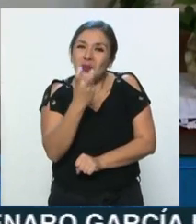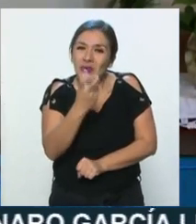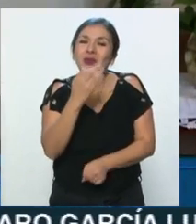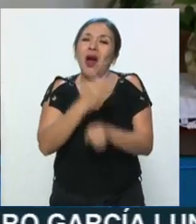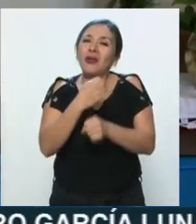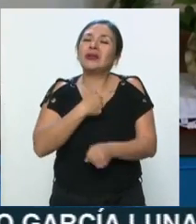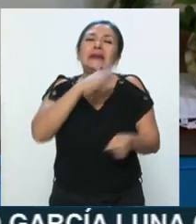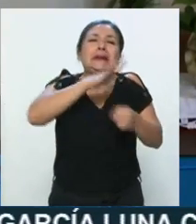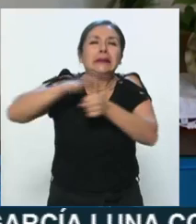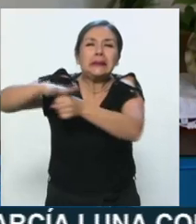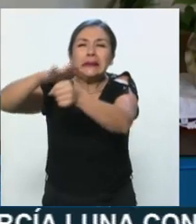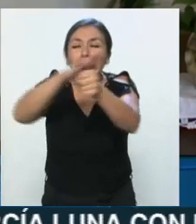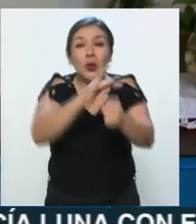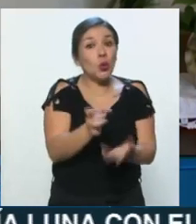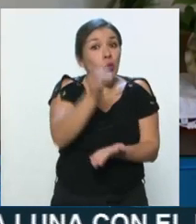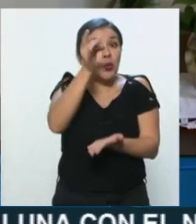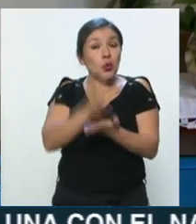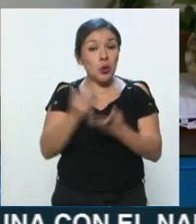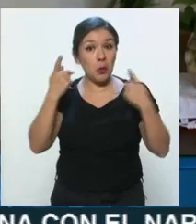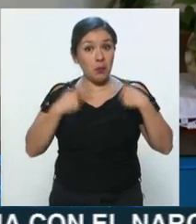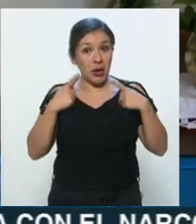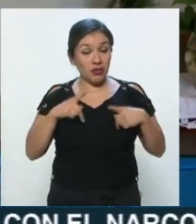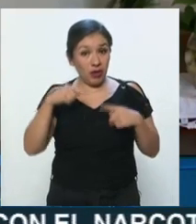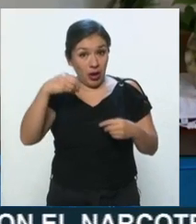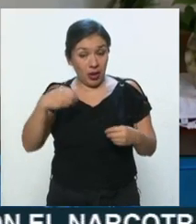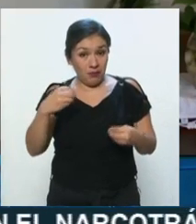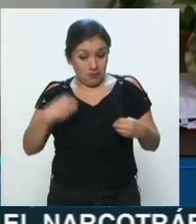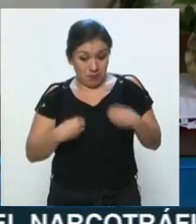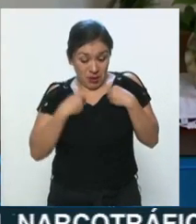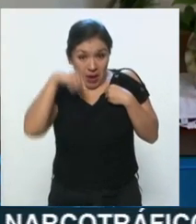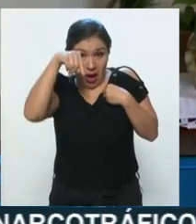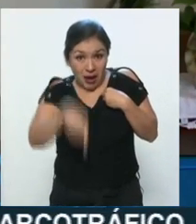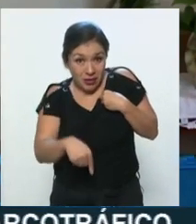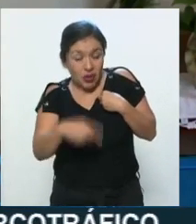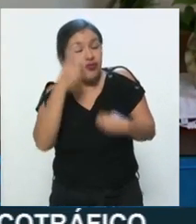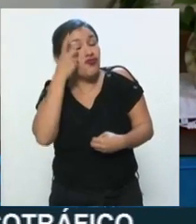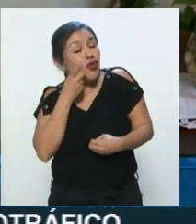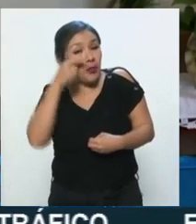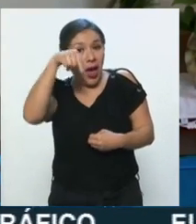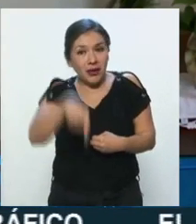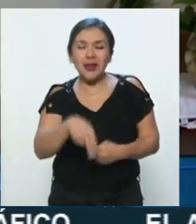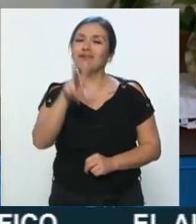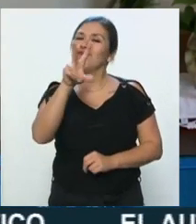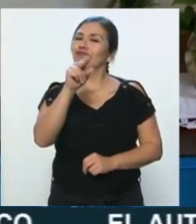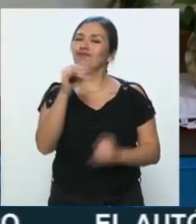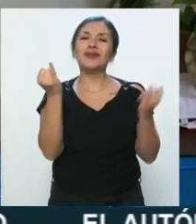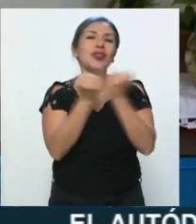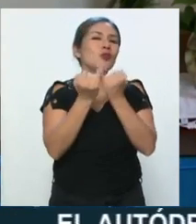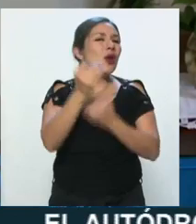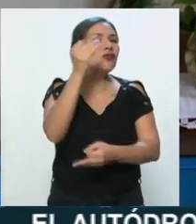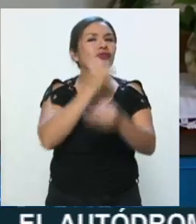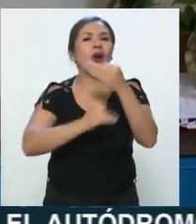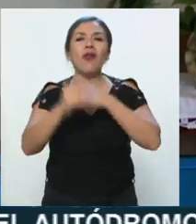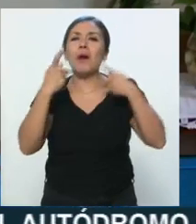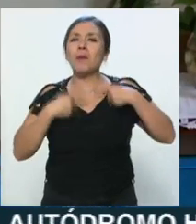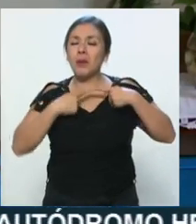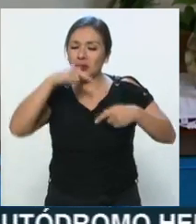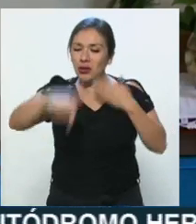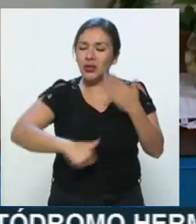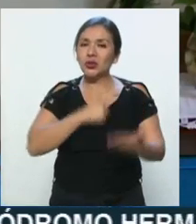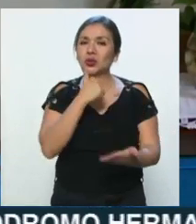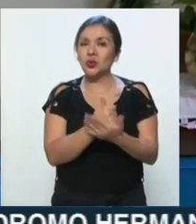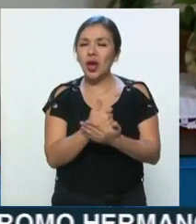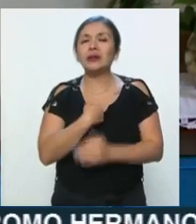nuestro llamado no es solo a quienes viven y duermen en la Cuauhtémoc. Es un llamado para todos los habitantes de la ciudad